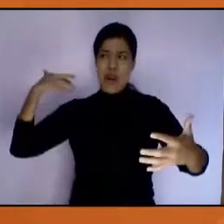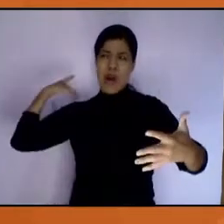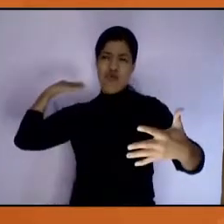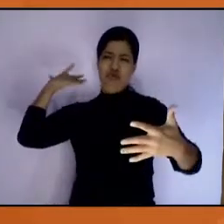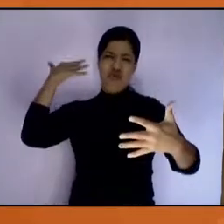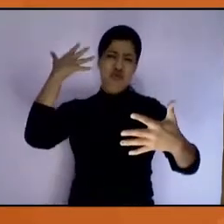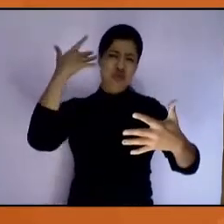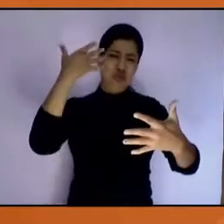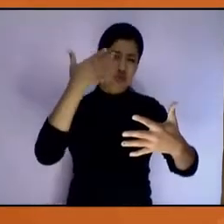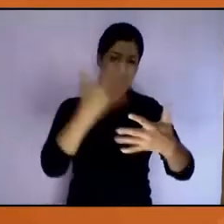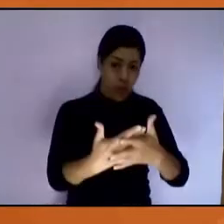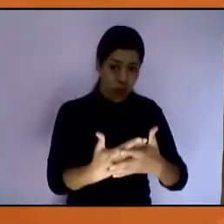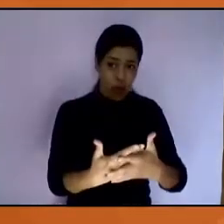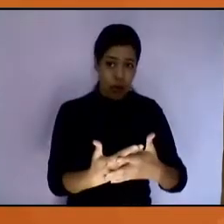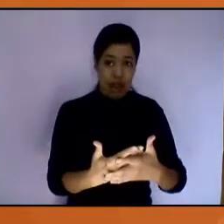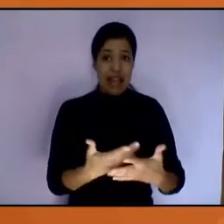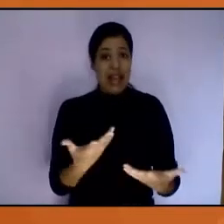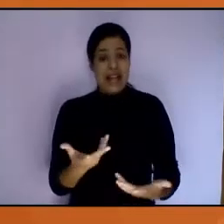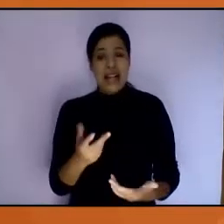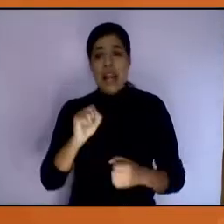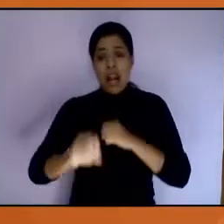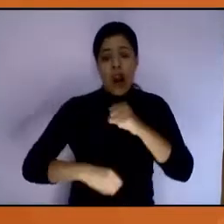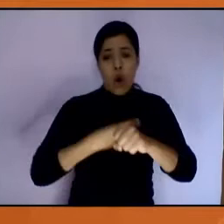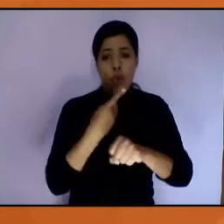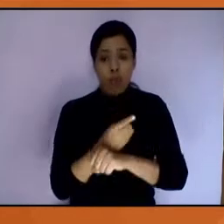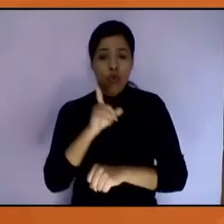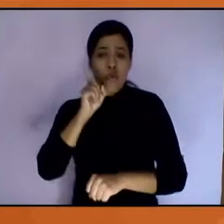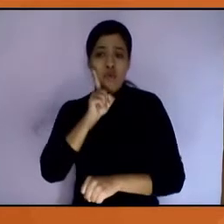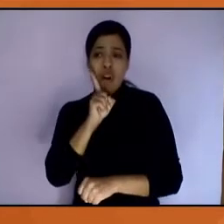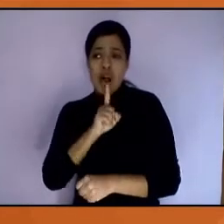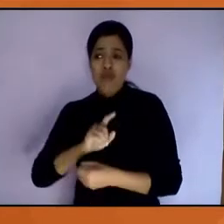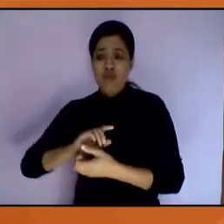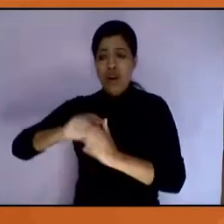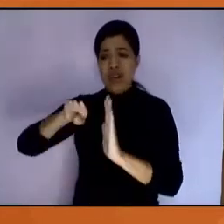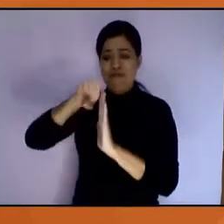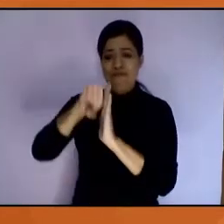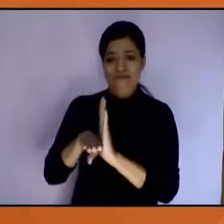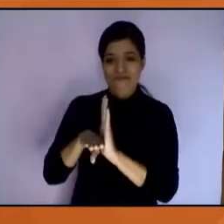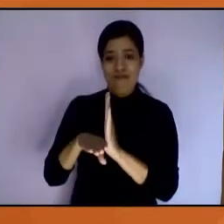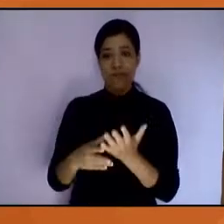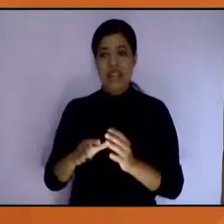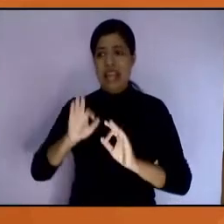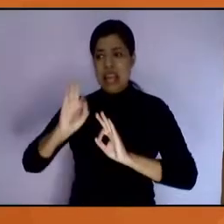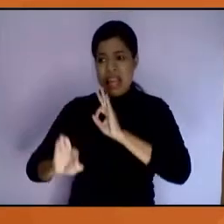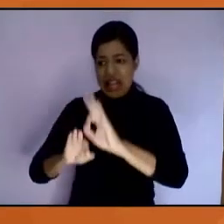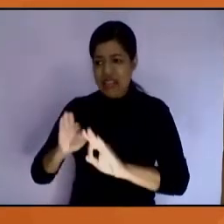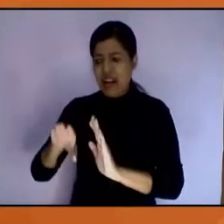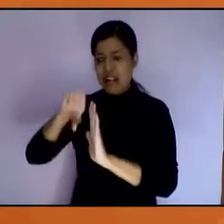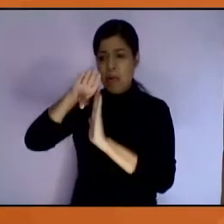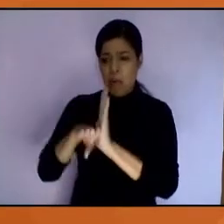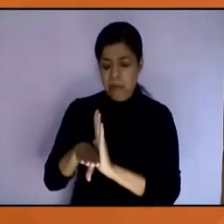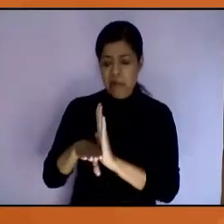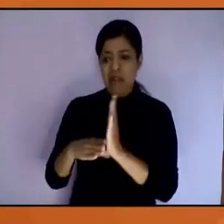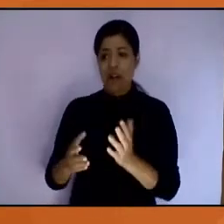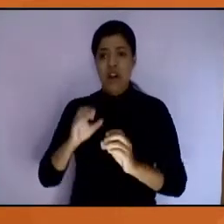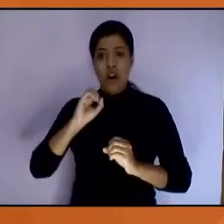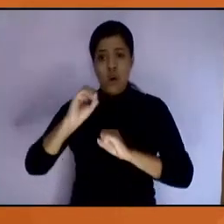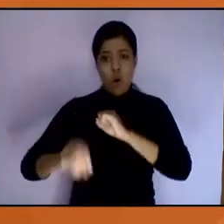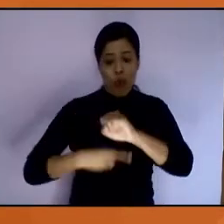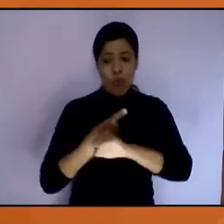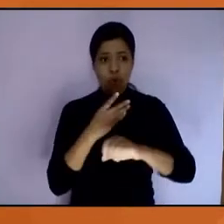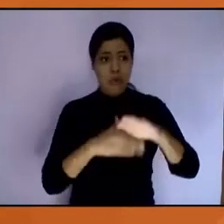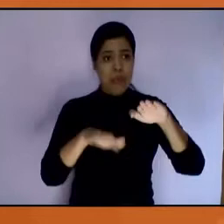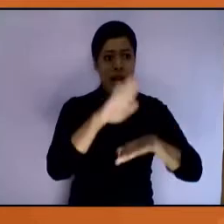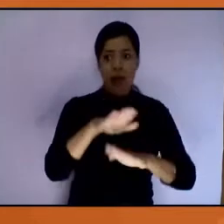que lo que hacen es menguar las oportunidades de las mujeres y el derecho de igualdad de trato y oportunidades en todos los ámbitos de la sociedad.